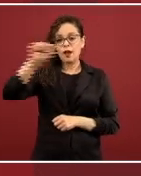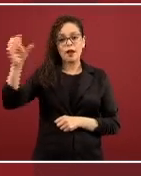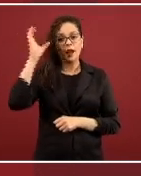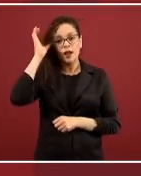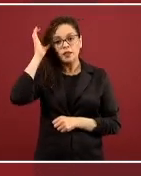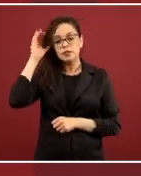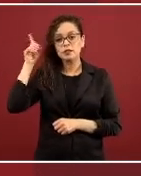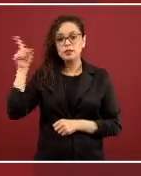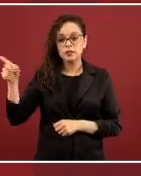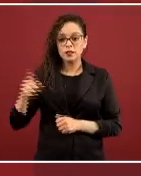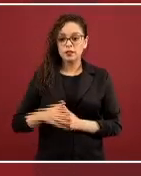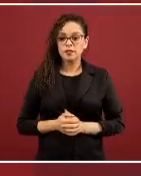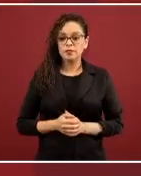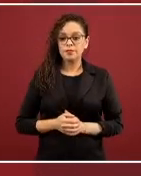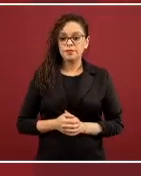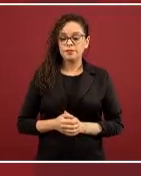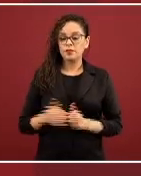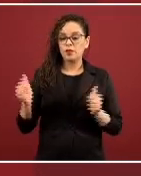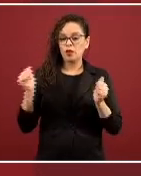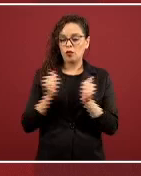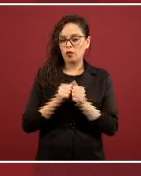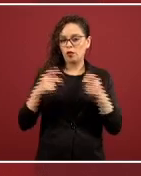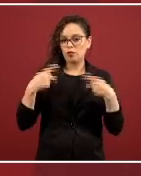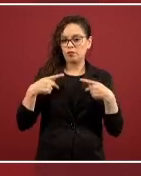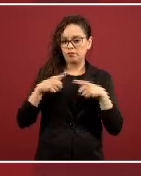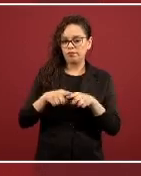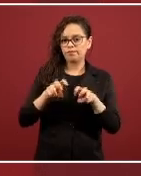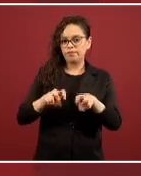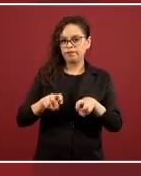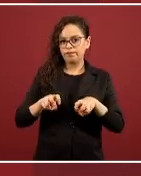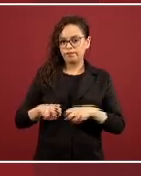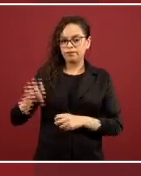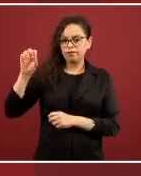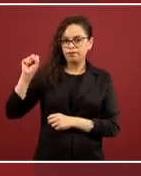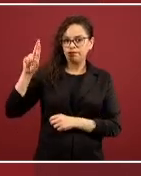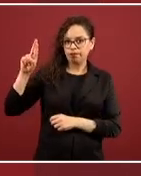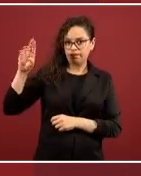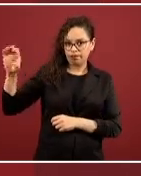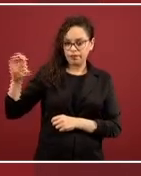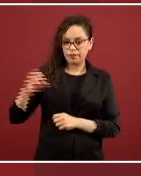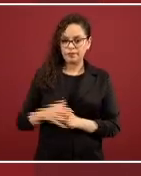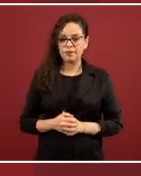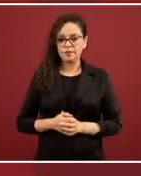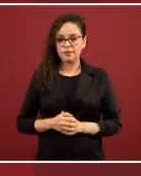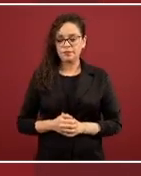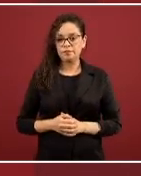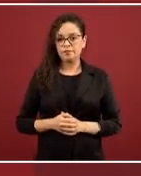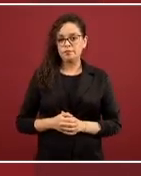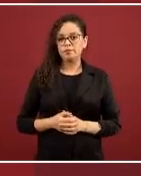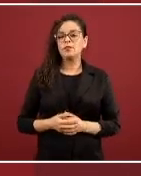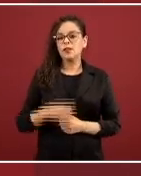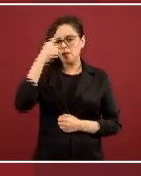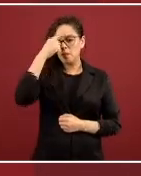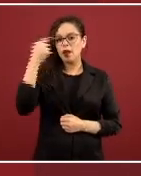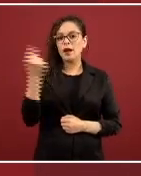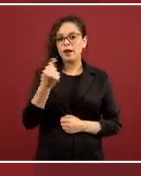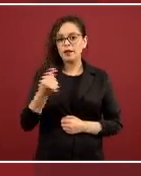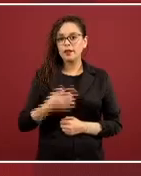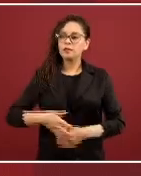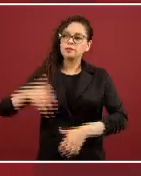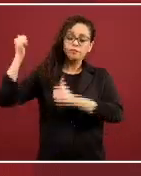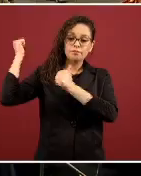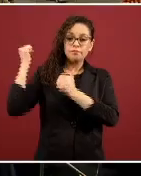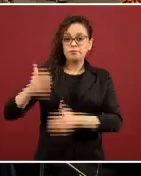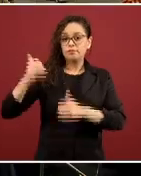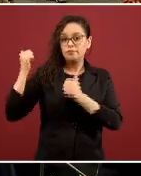la Secretaría de Relaciones Exteriores y la tripulación. La misión fue muy clara, traer a México los insumos que